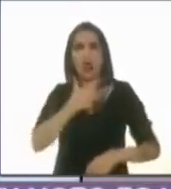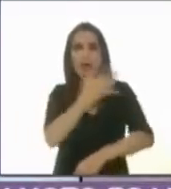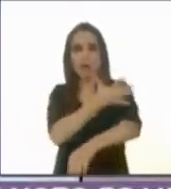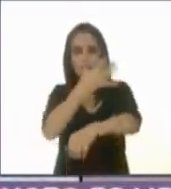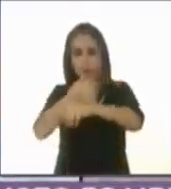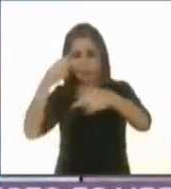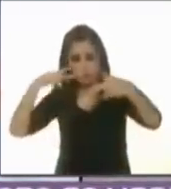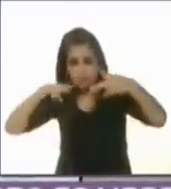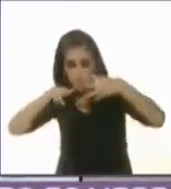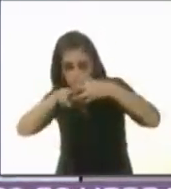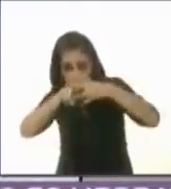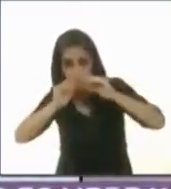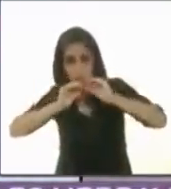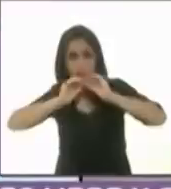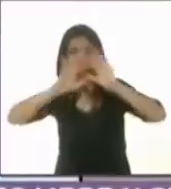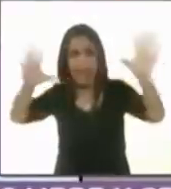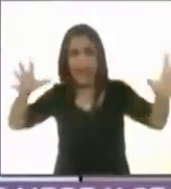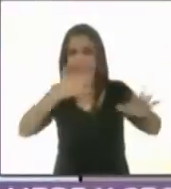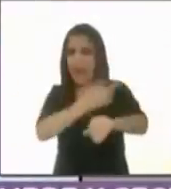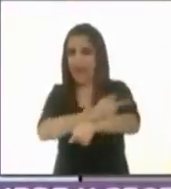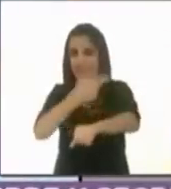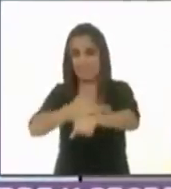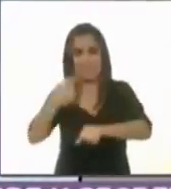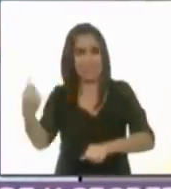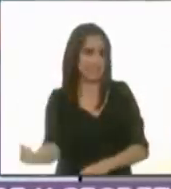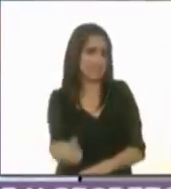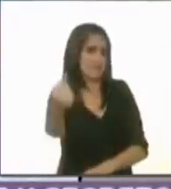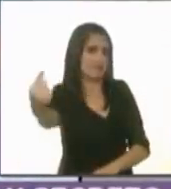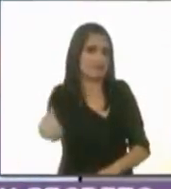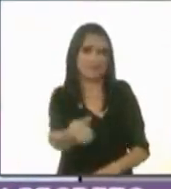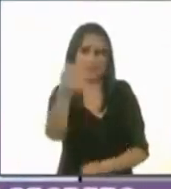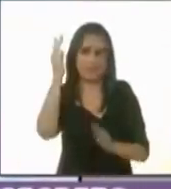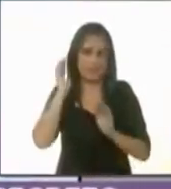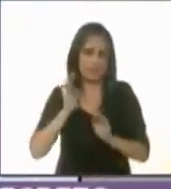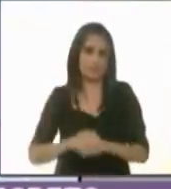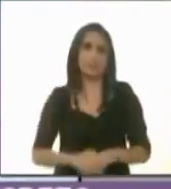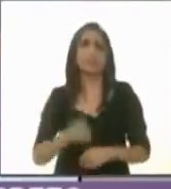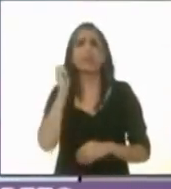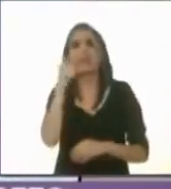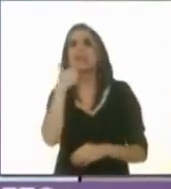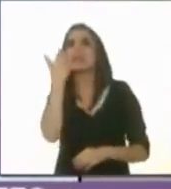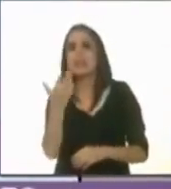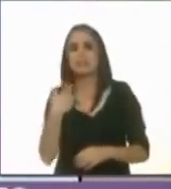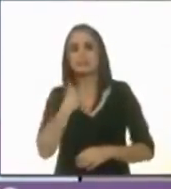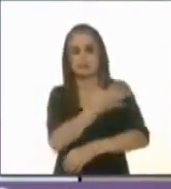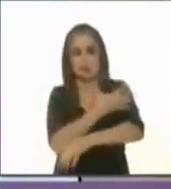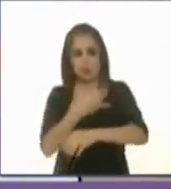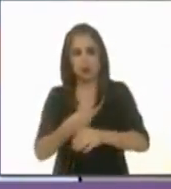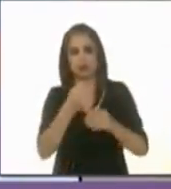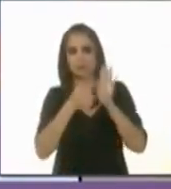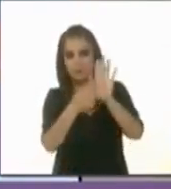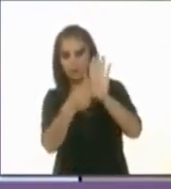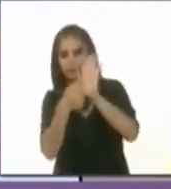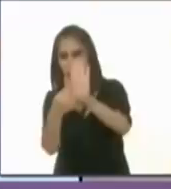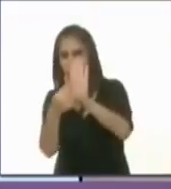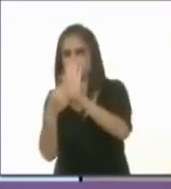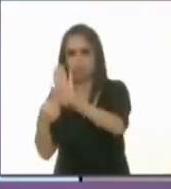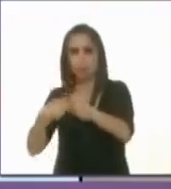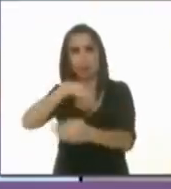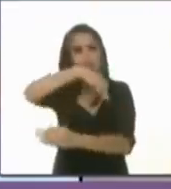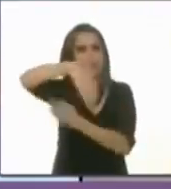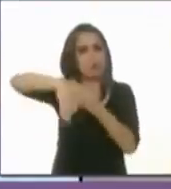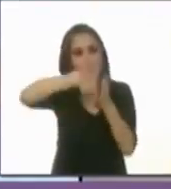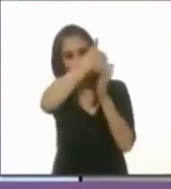al infinito, hasta lo que se pueda. ¿Qué es lo que vamos a hacer? Generar y transparentar absolutamente todos los datos.